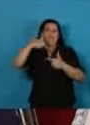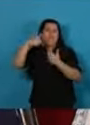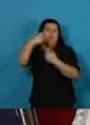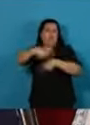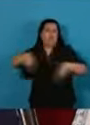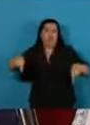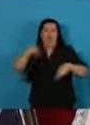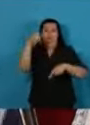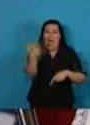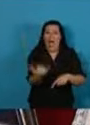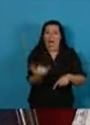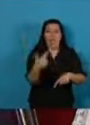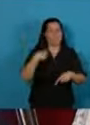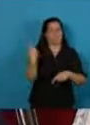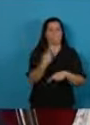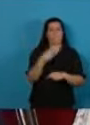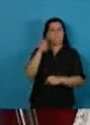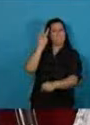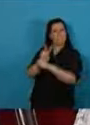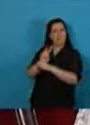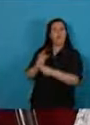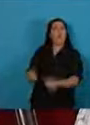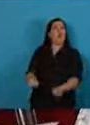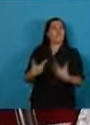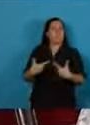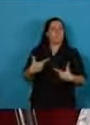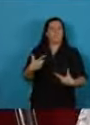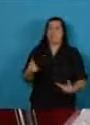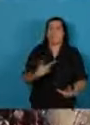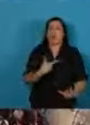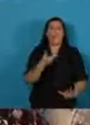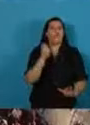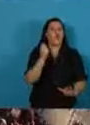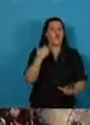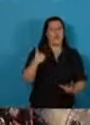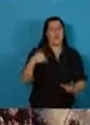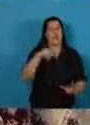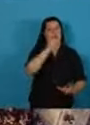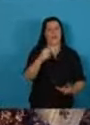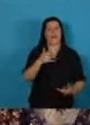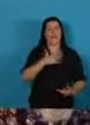poseen porque pertenecen a todos los argentinos.